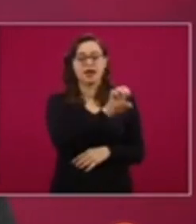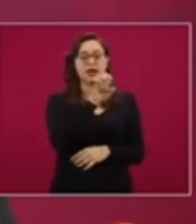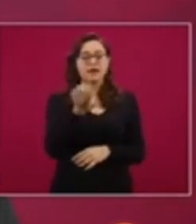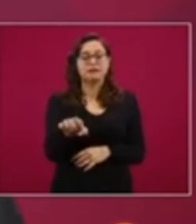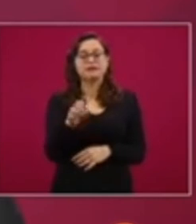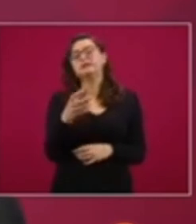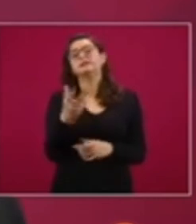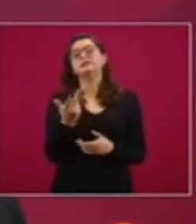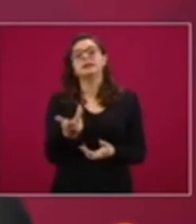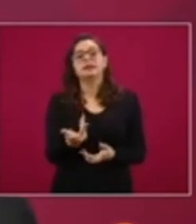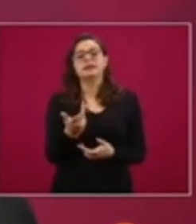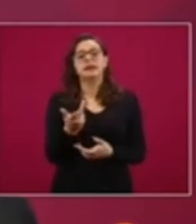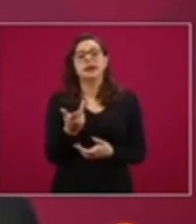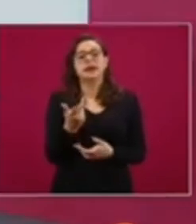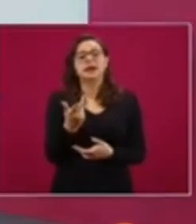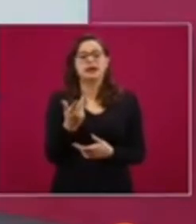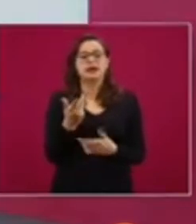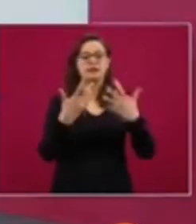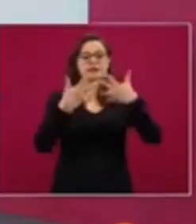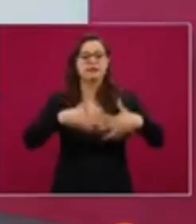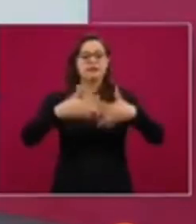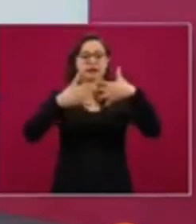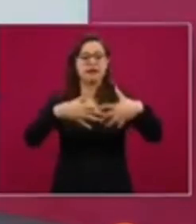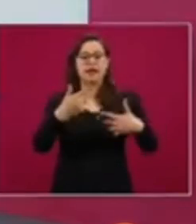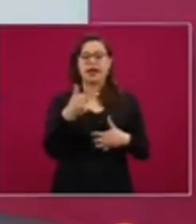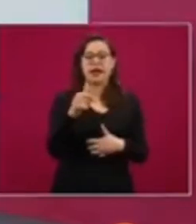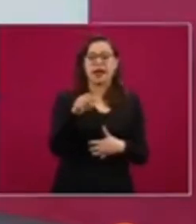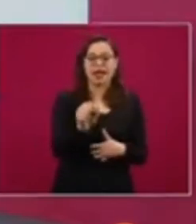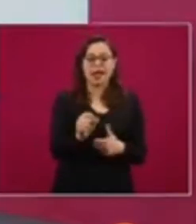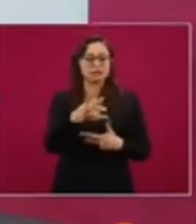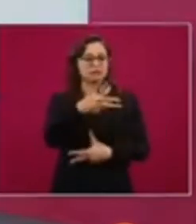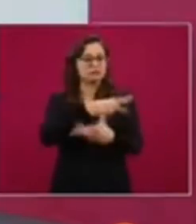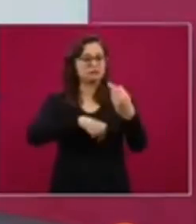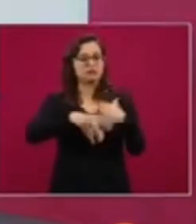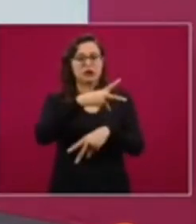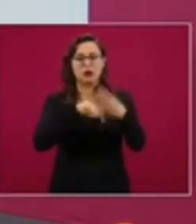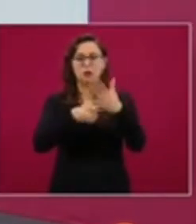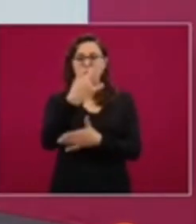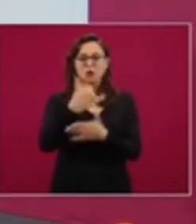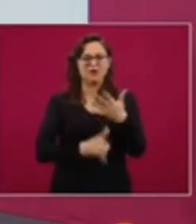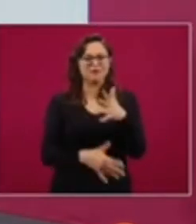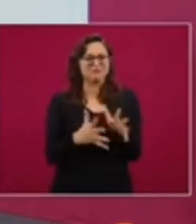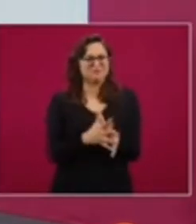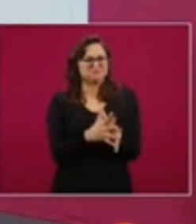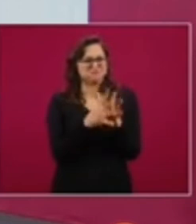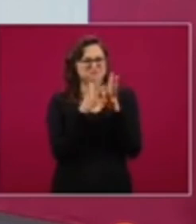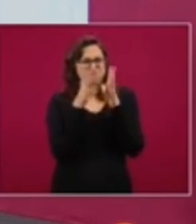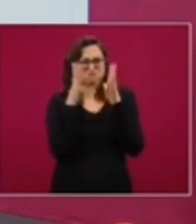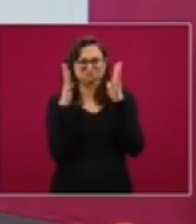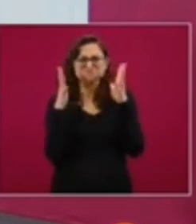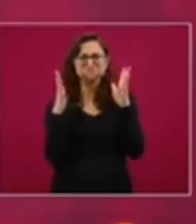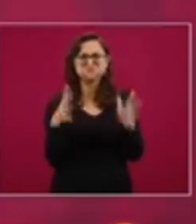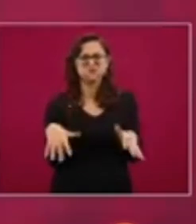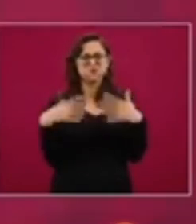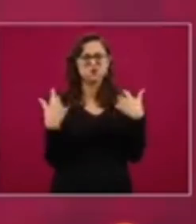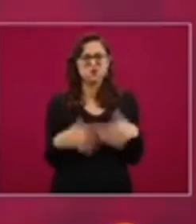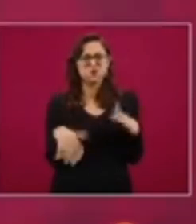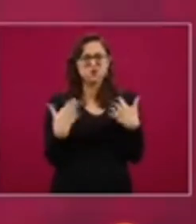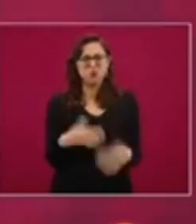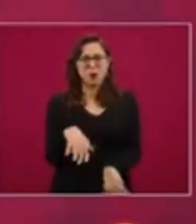gas es un proyecto enorme, grandísimo ustedes vieron las gráficas hace un momento el monto económico también es